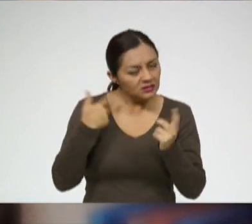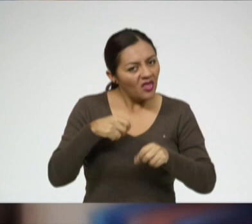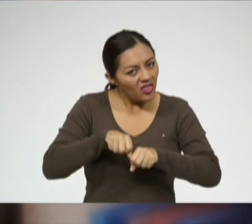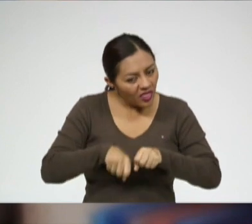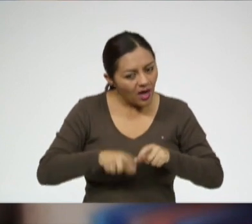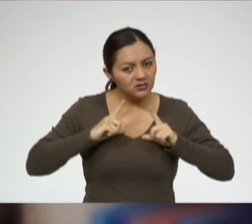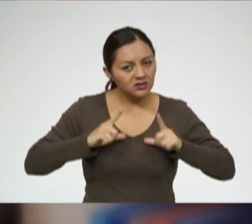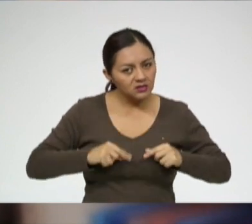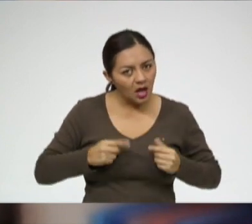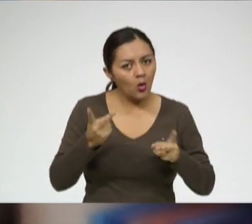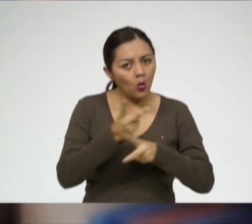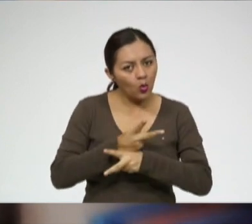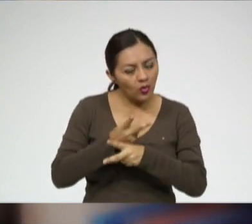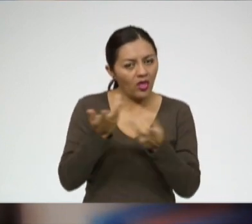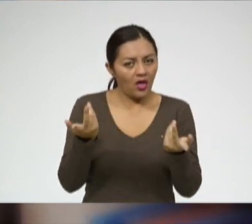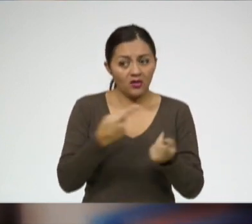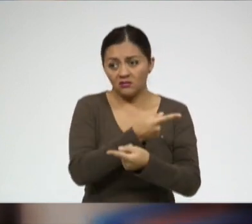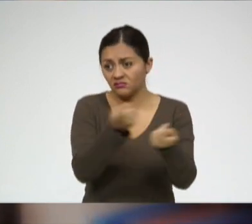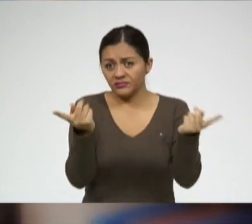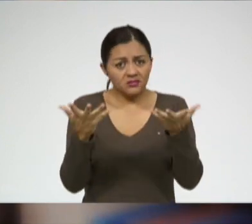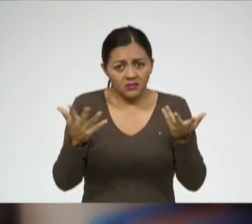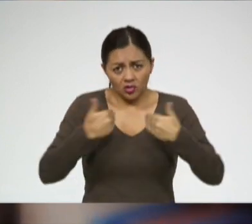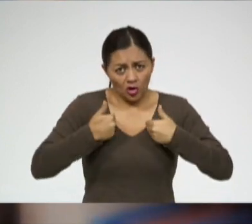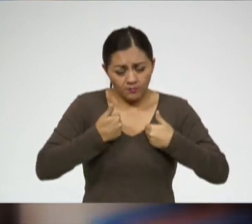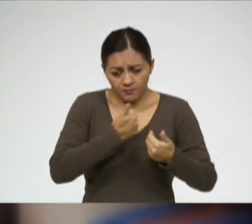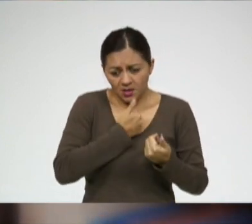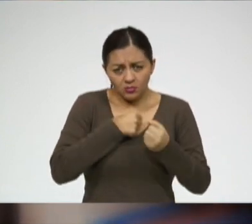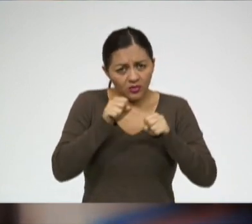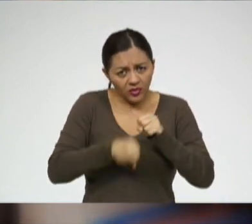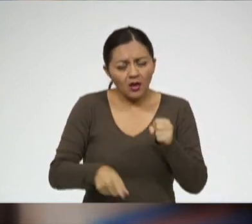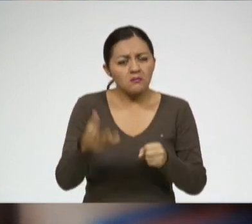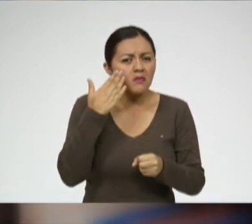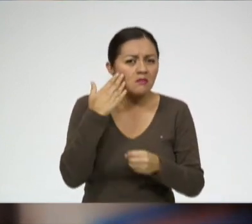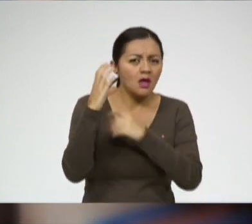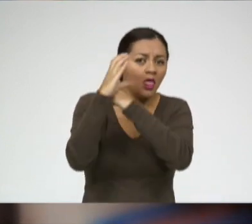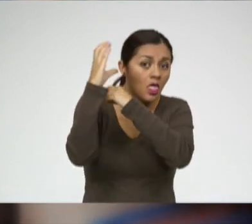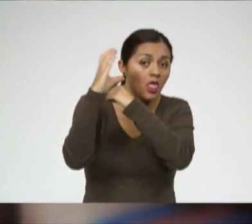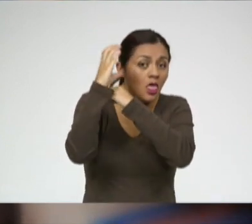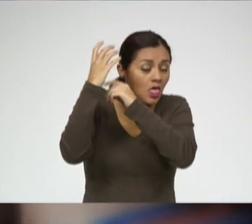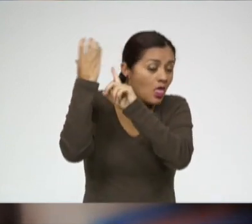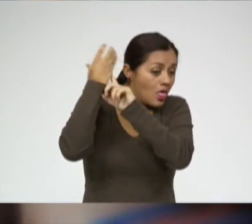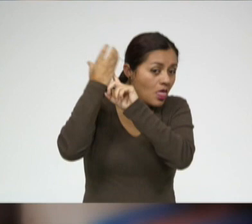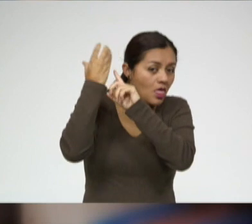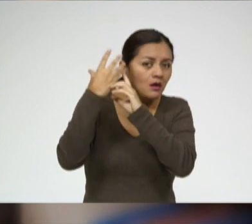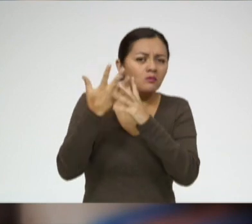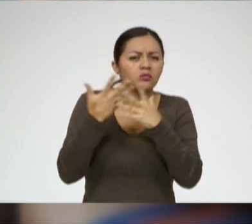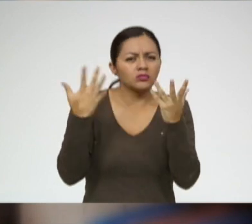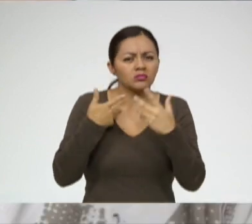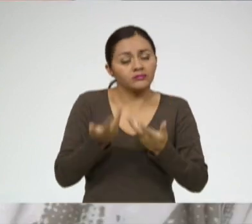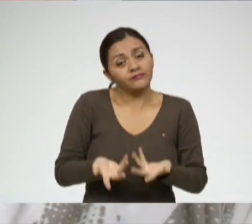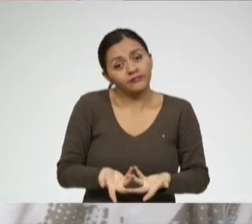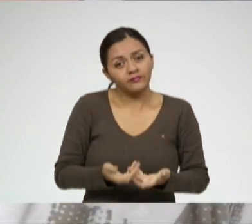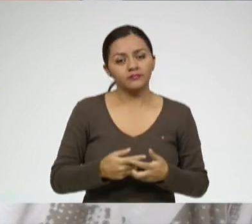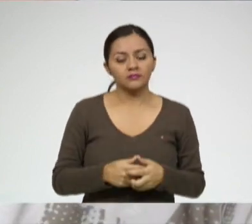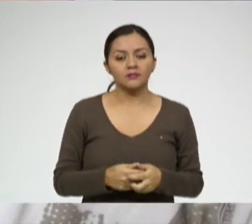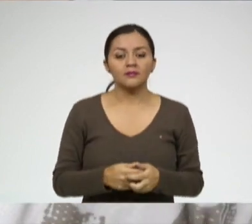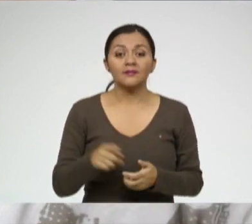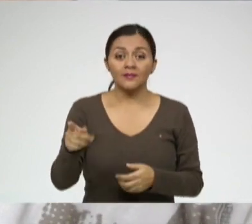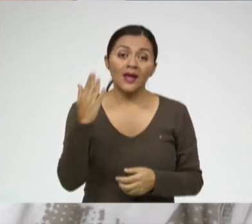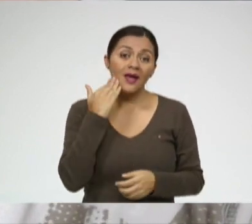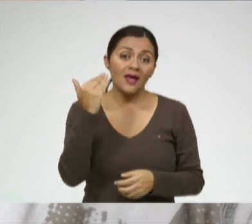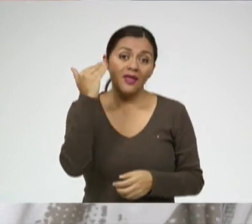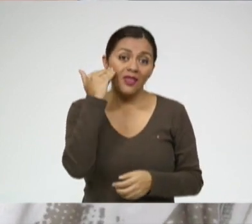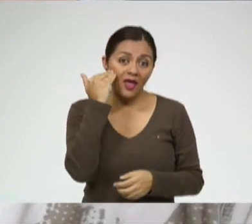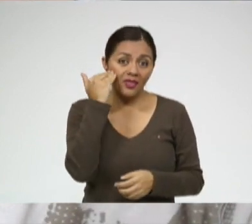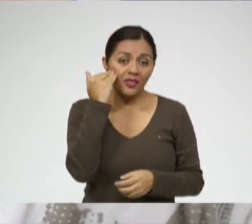a mí, más a mí que a los demás. Porque me estoy haciendo un daño a mí que a los otros. En la edad que está él